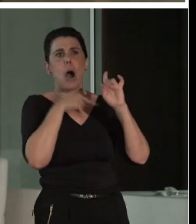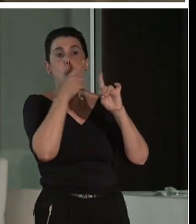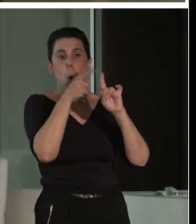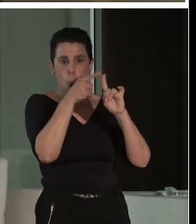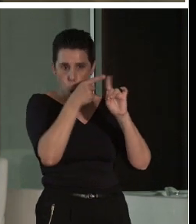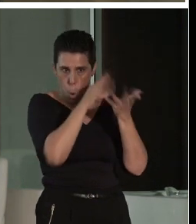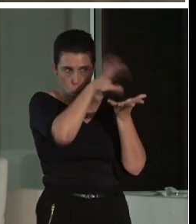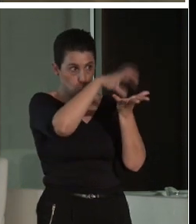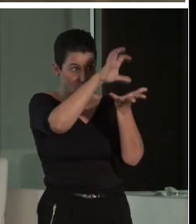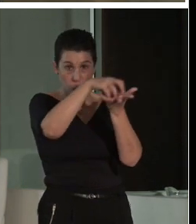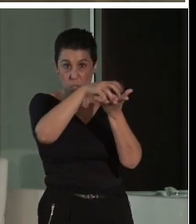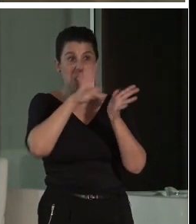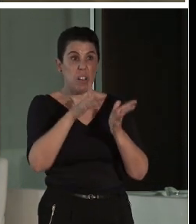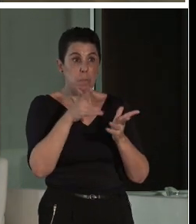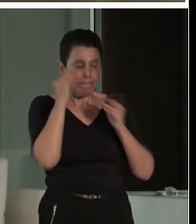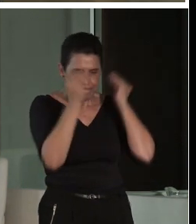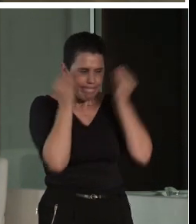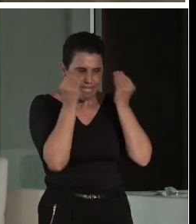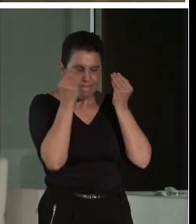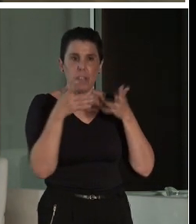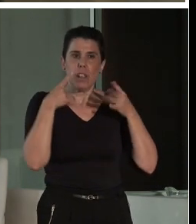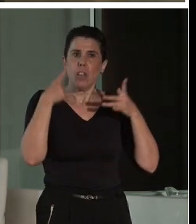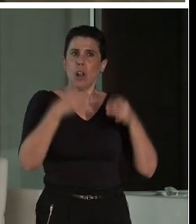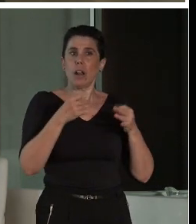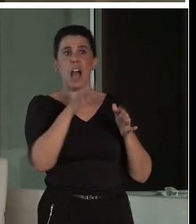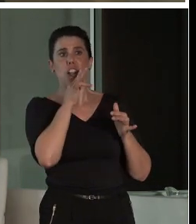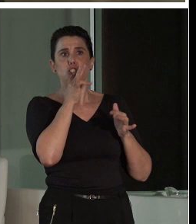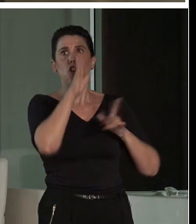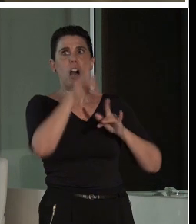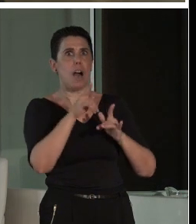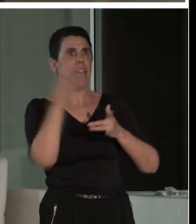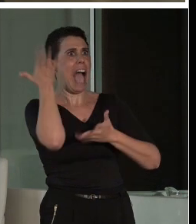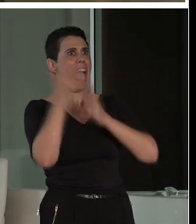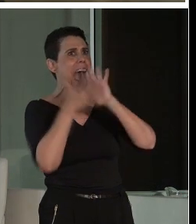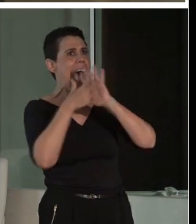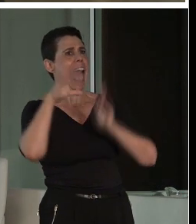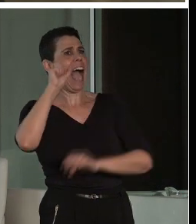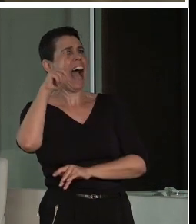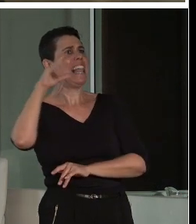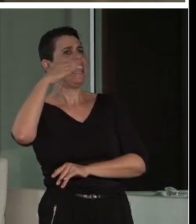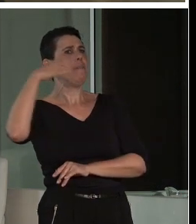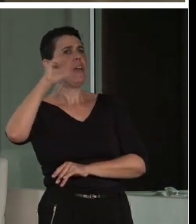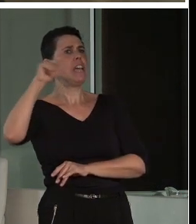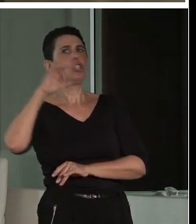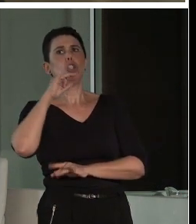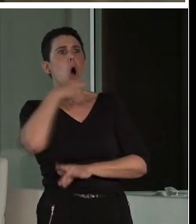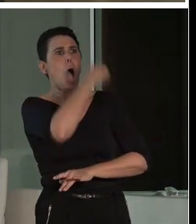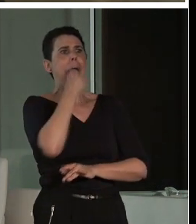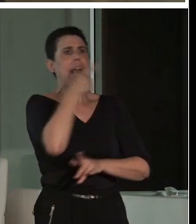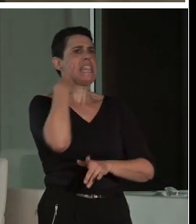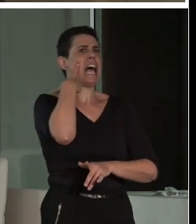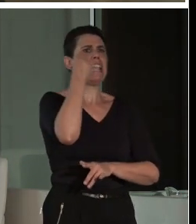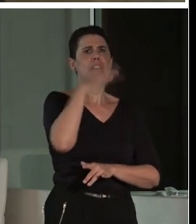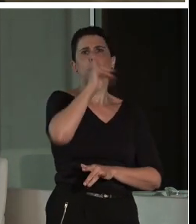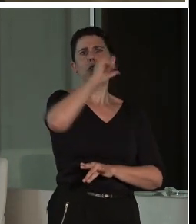reflexión. Hablaba ayer con Alberto y me decía, India Martínez se va a grabar allí un audiovisual, un vídeo y hay que estar allí hasta las tres. Porque